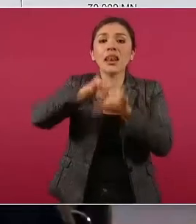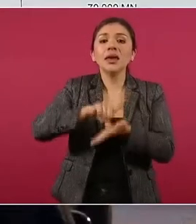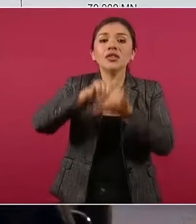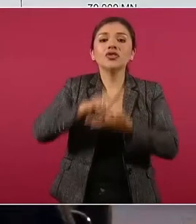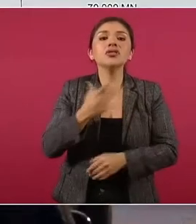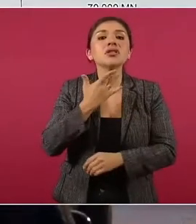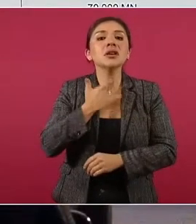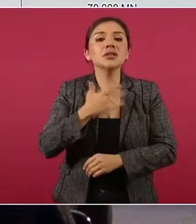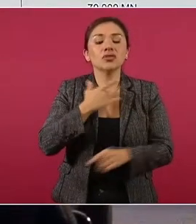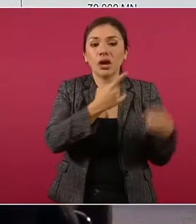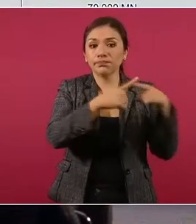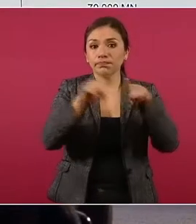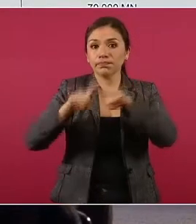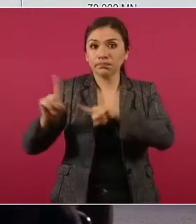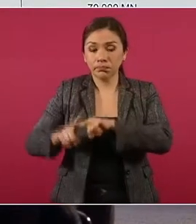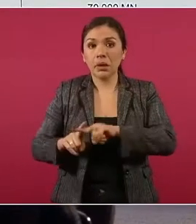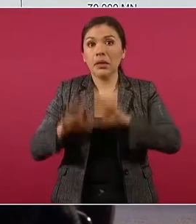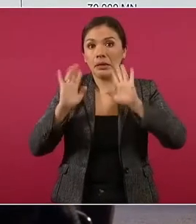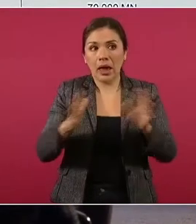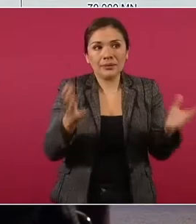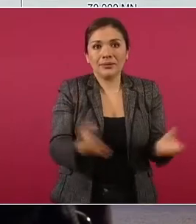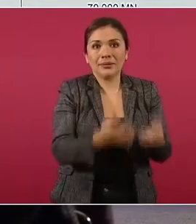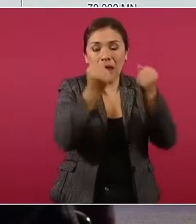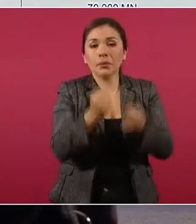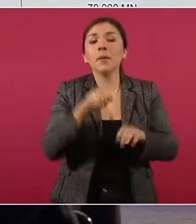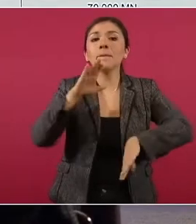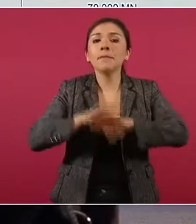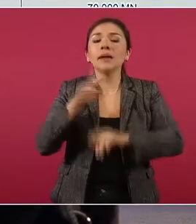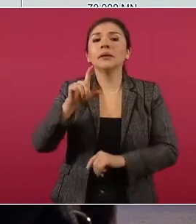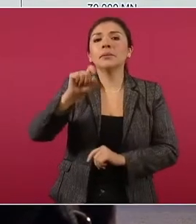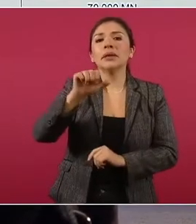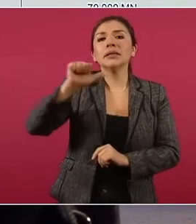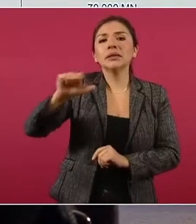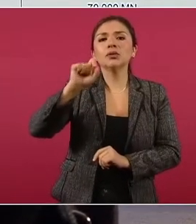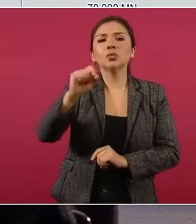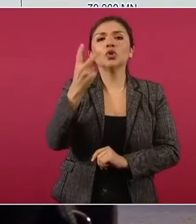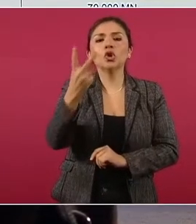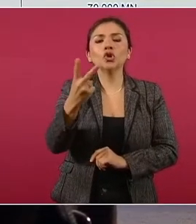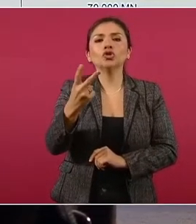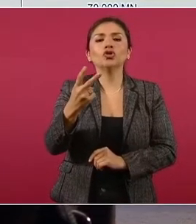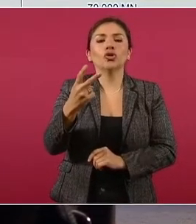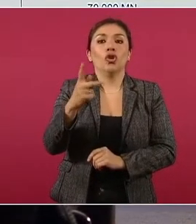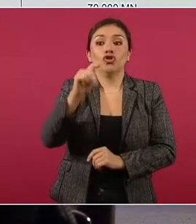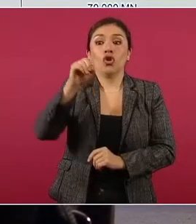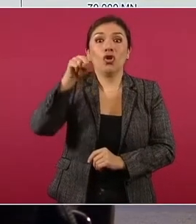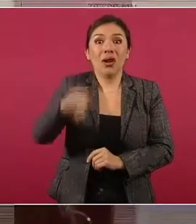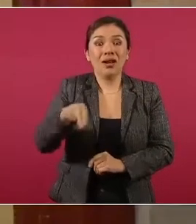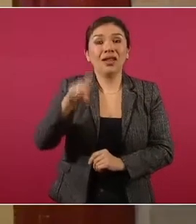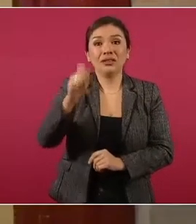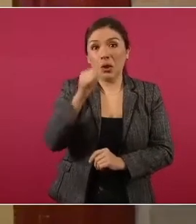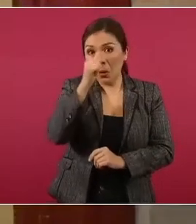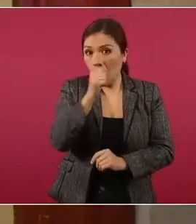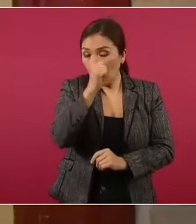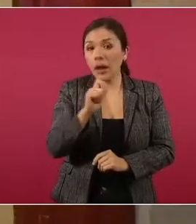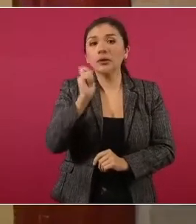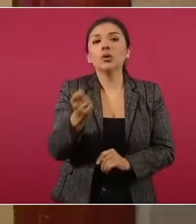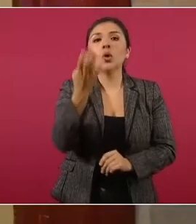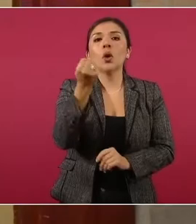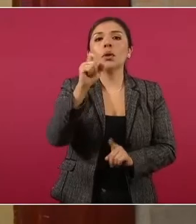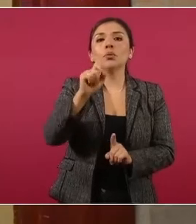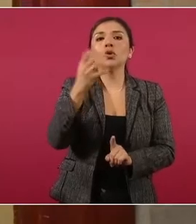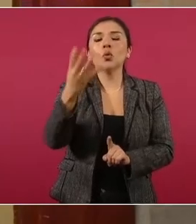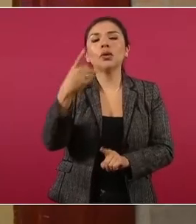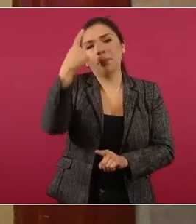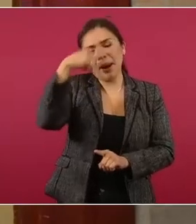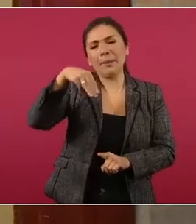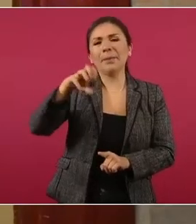combustible y 26.2 toneladas de cocaína y 9.4 toneladas de